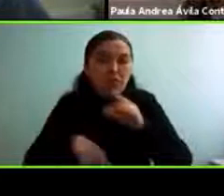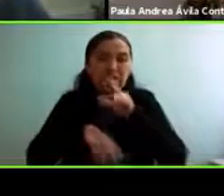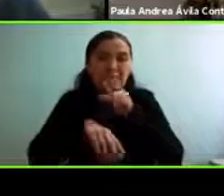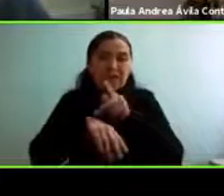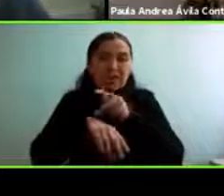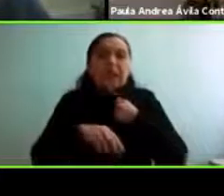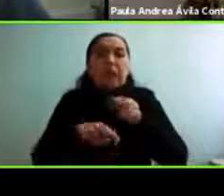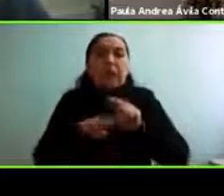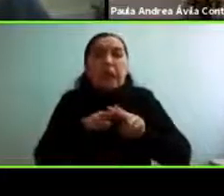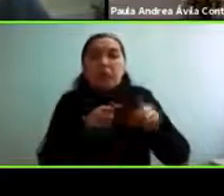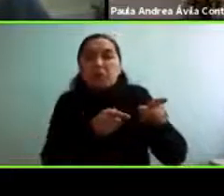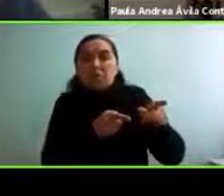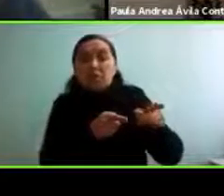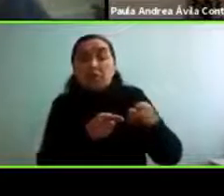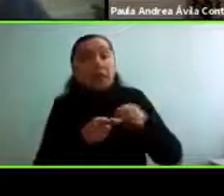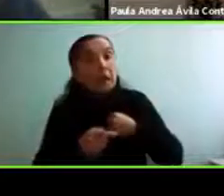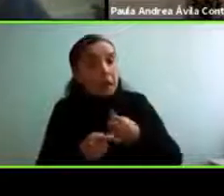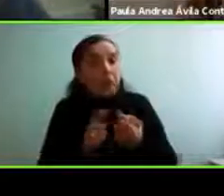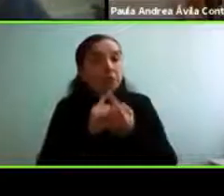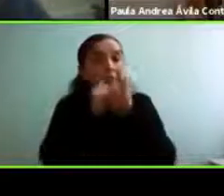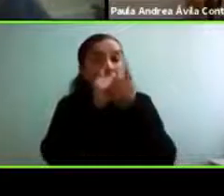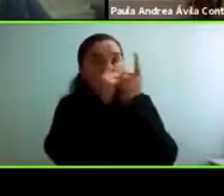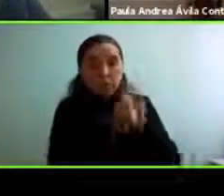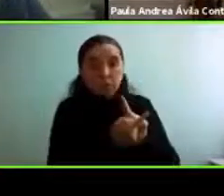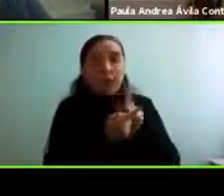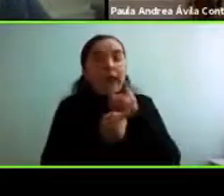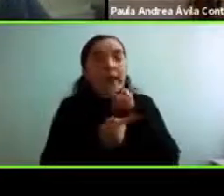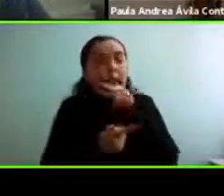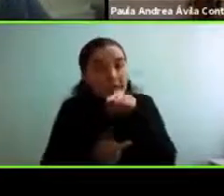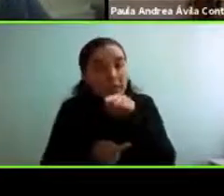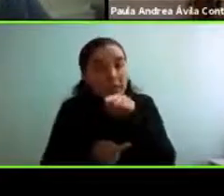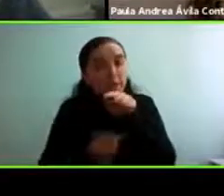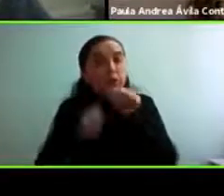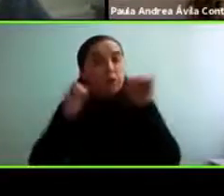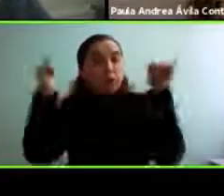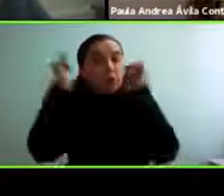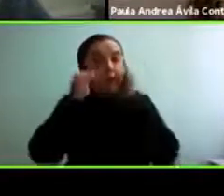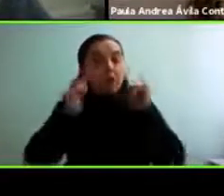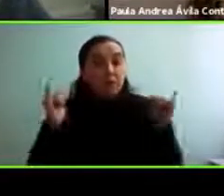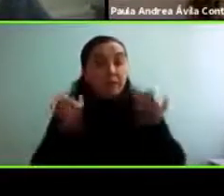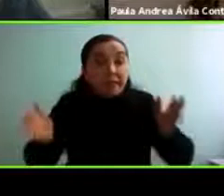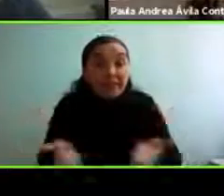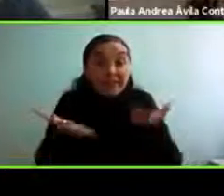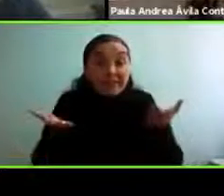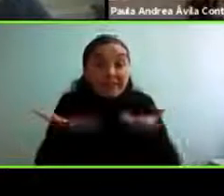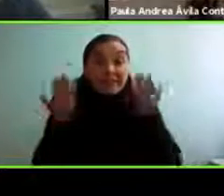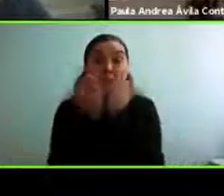creo que por ahí también podría ir una forma de poder incentivar a los estudiantes